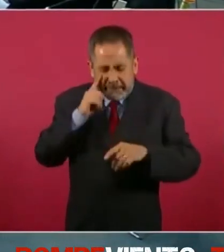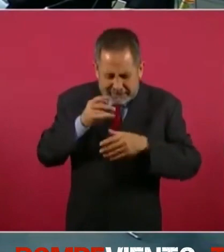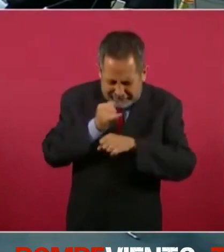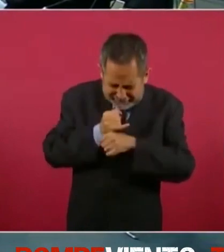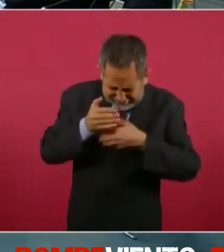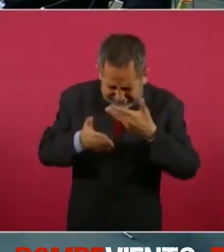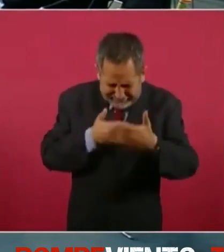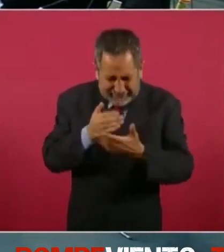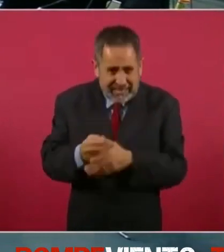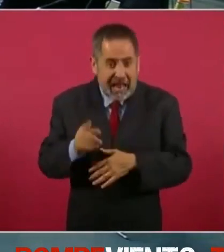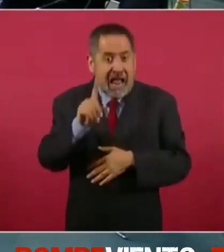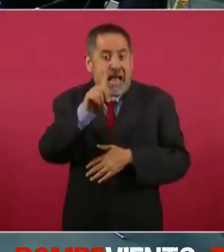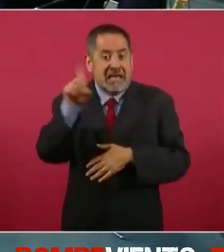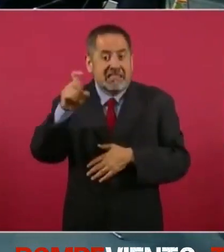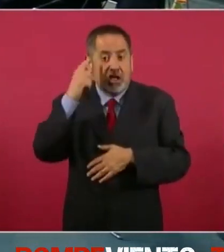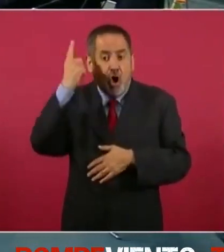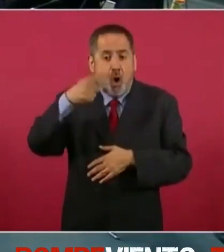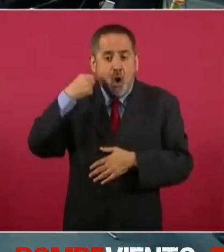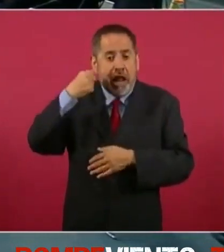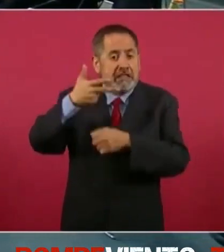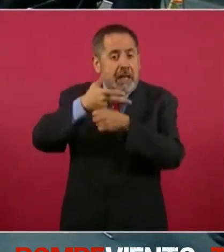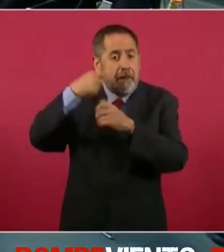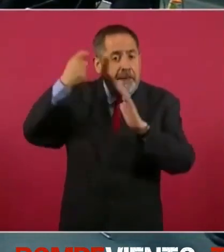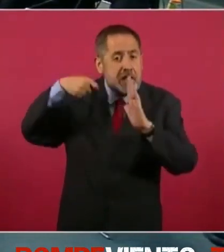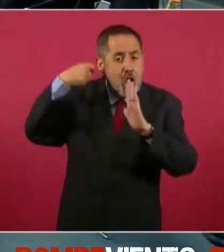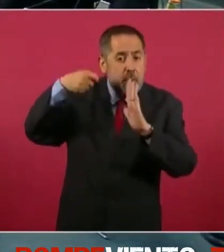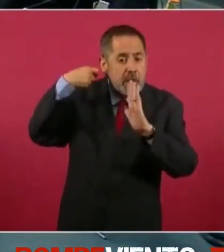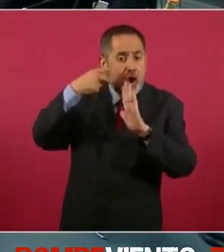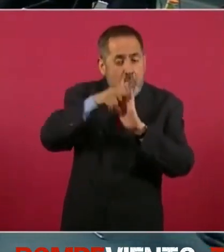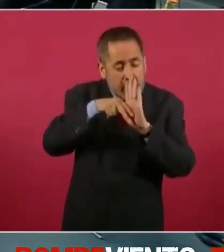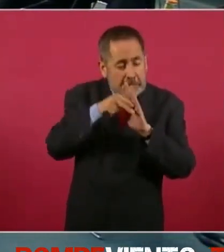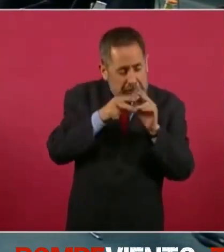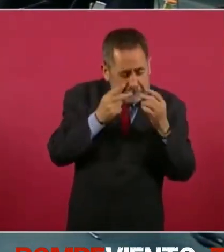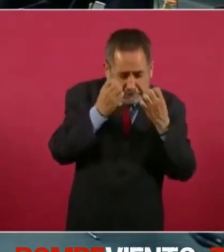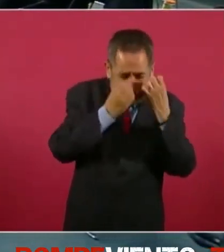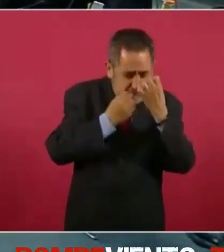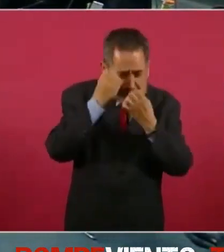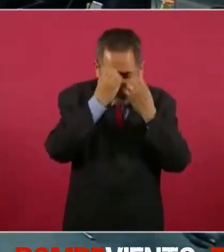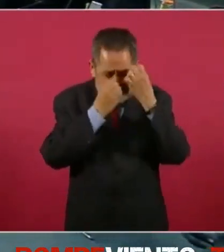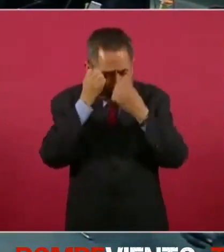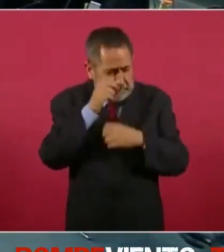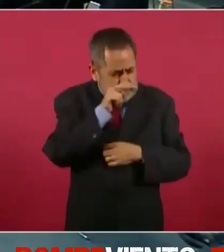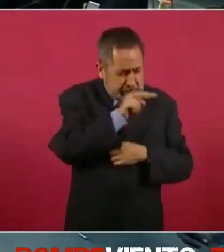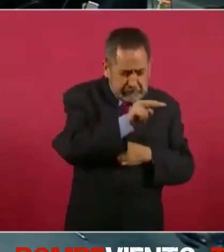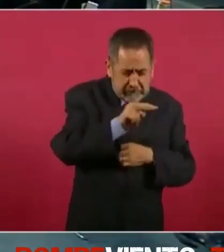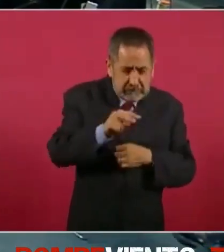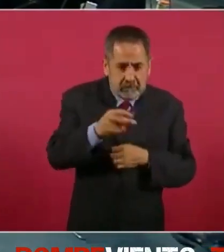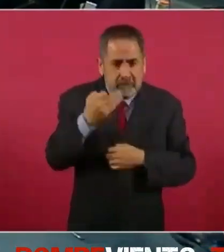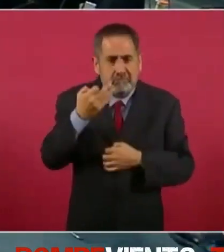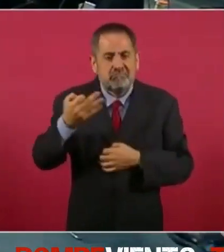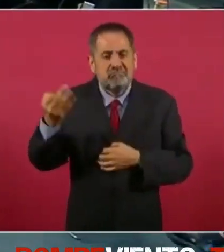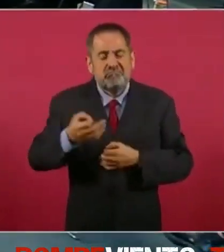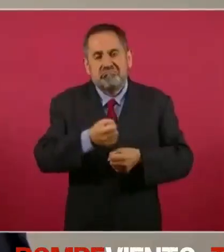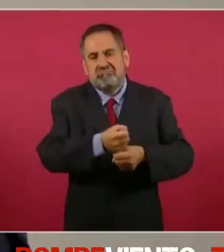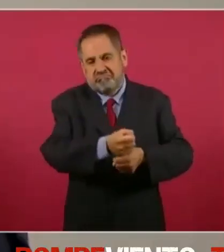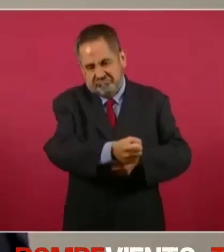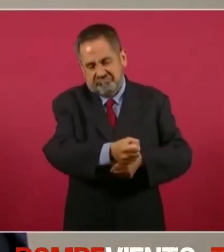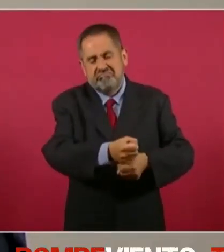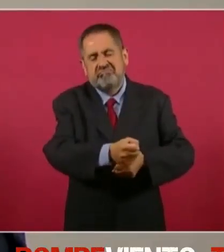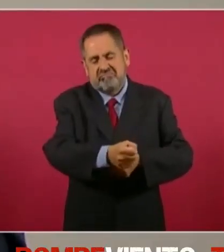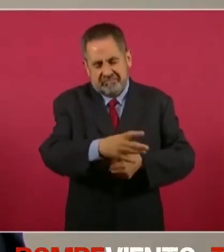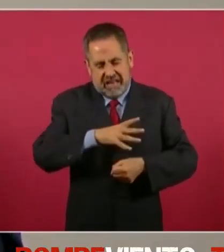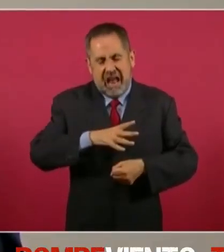de 100 horas de video con los que la Fiscalía ha podido acreditar los actos de tortura a los que fueron